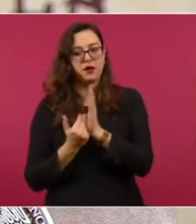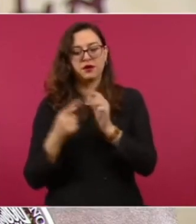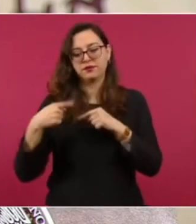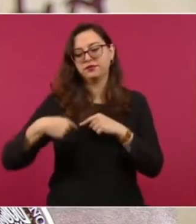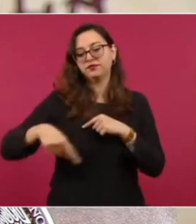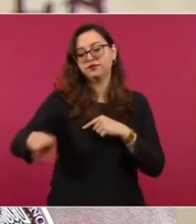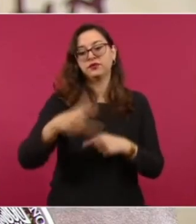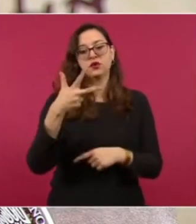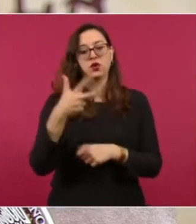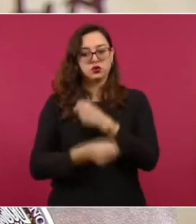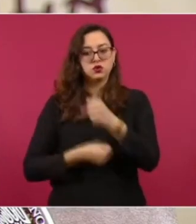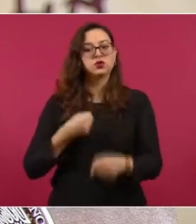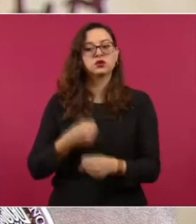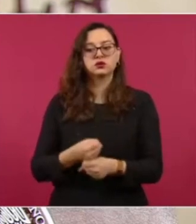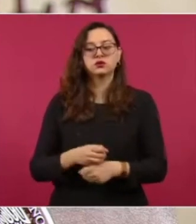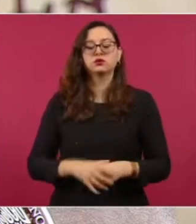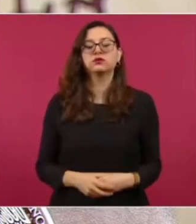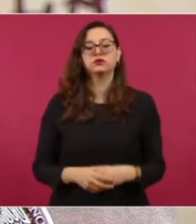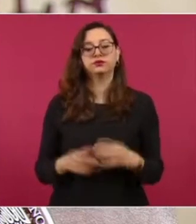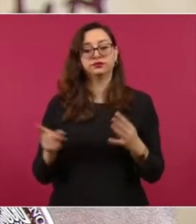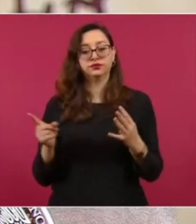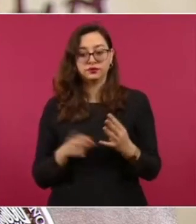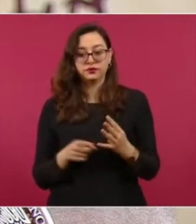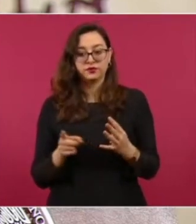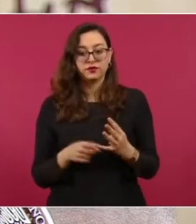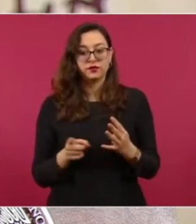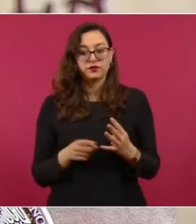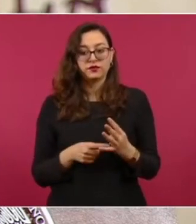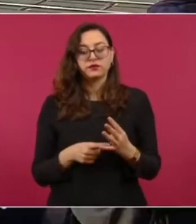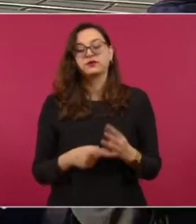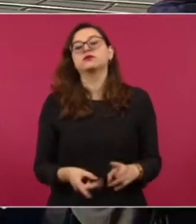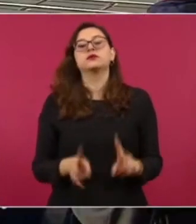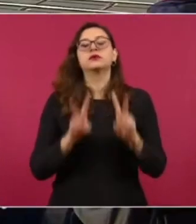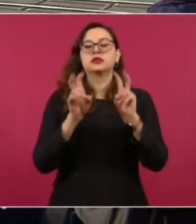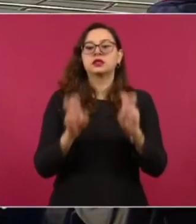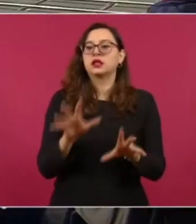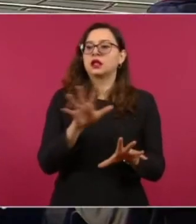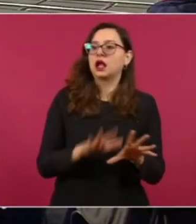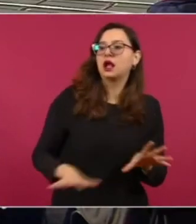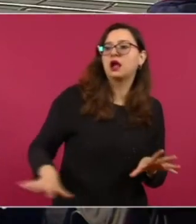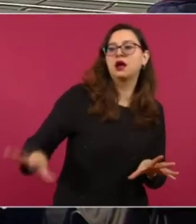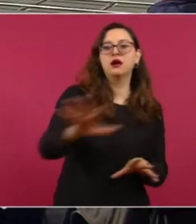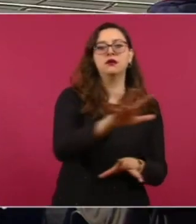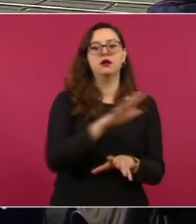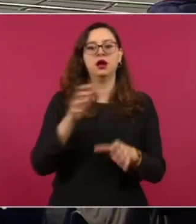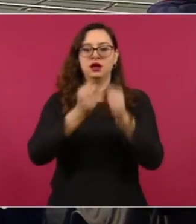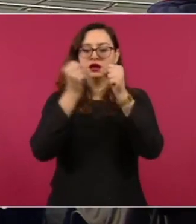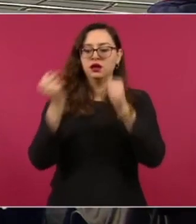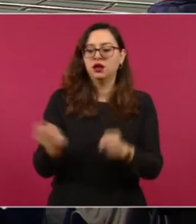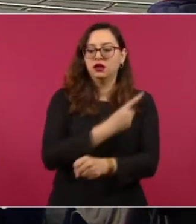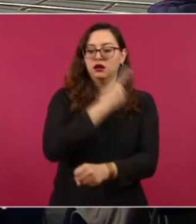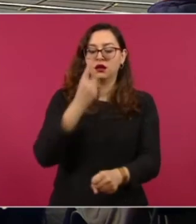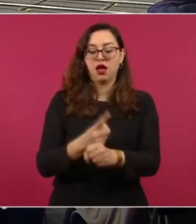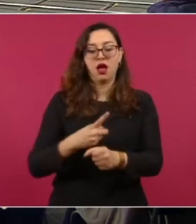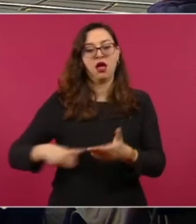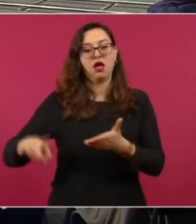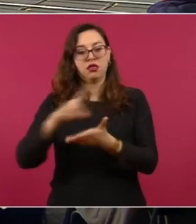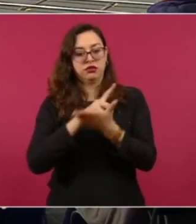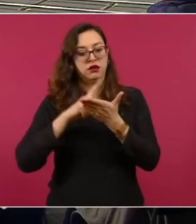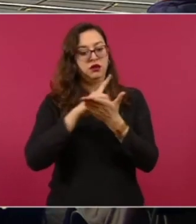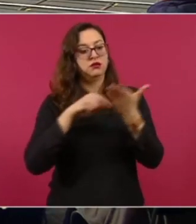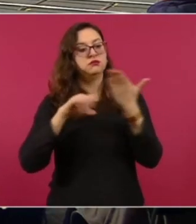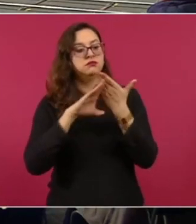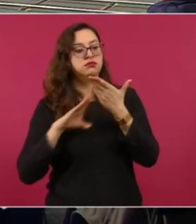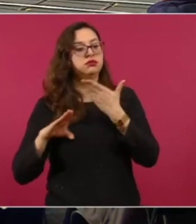ocho años cuatro en el tema de la seguridad pública y combate al narcotráfico las tres naciones acordaron